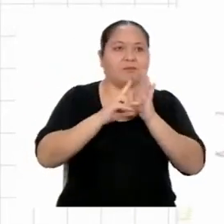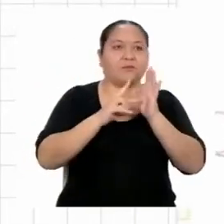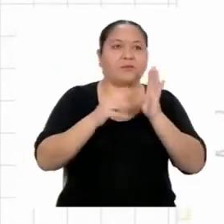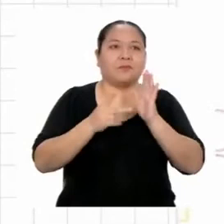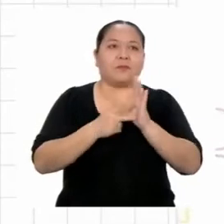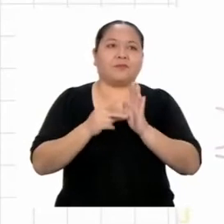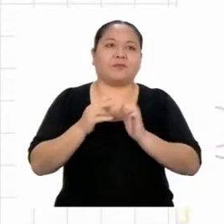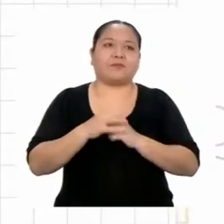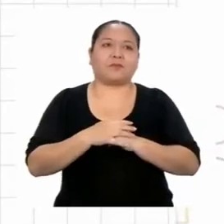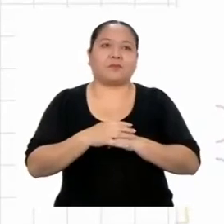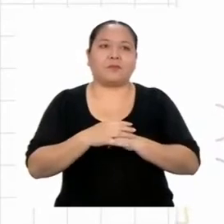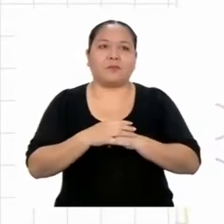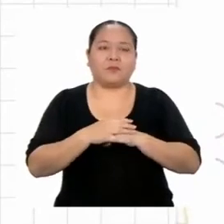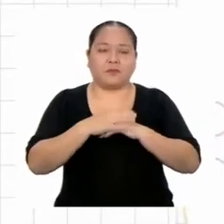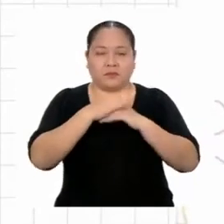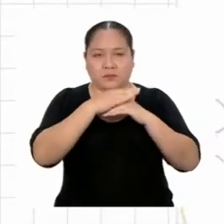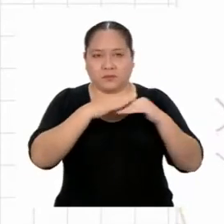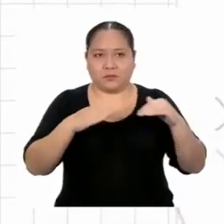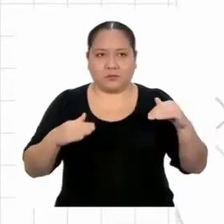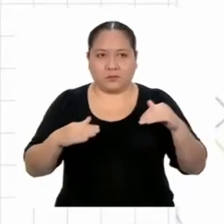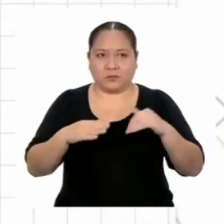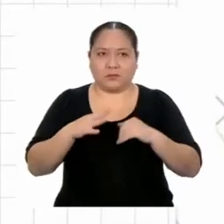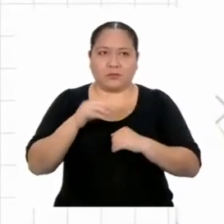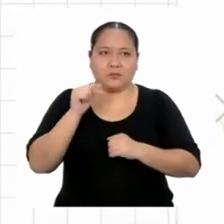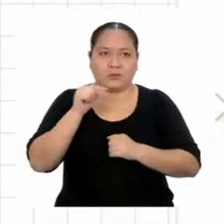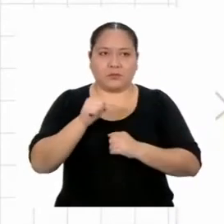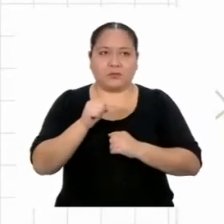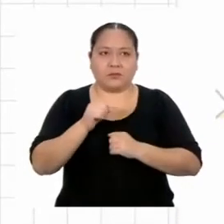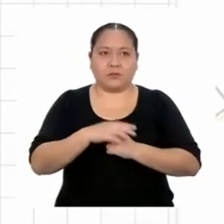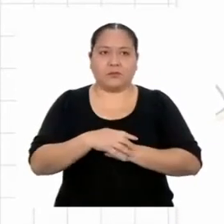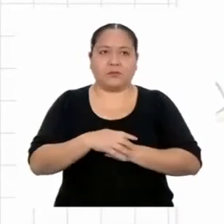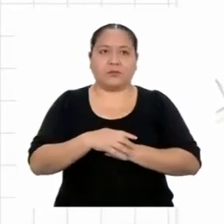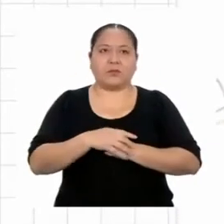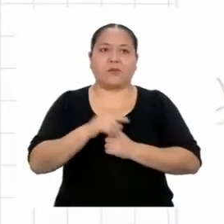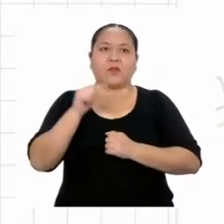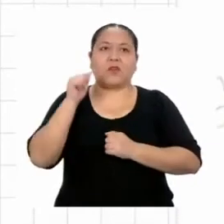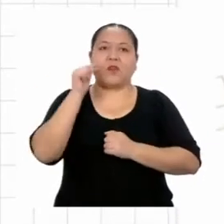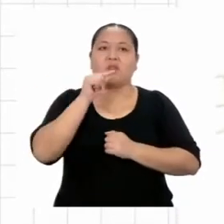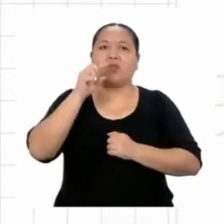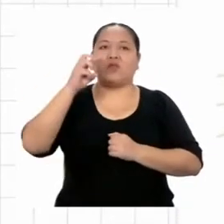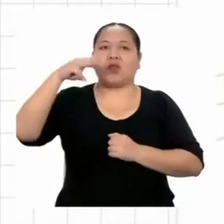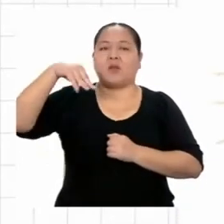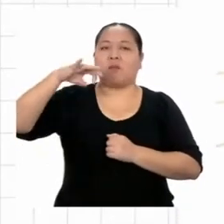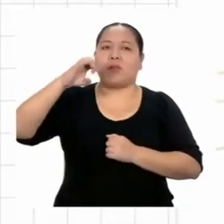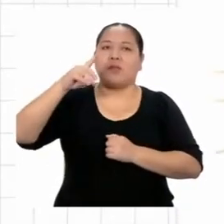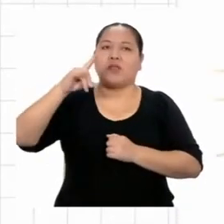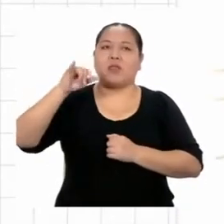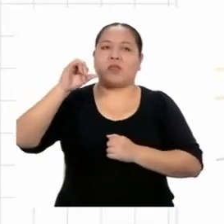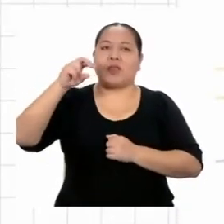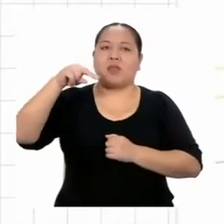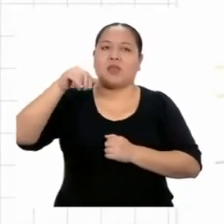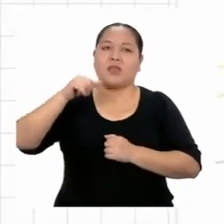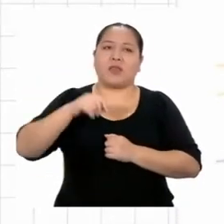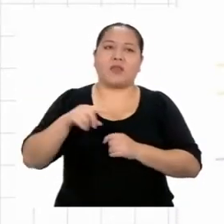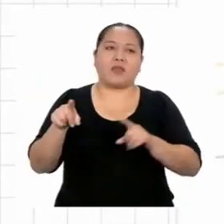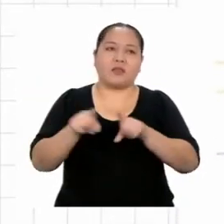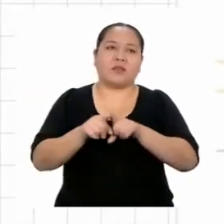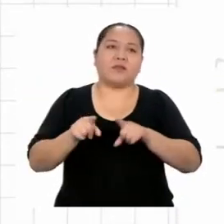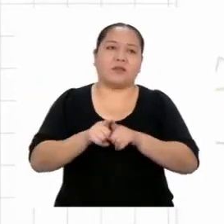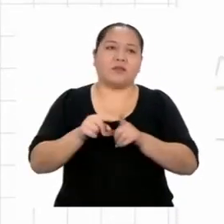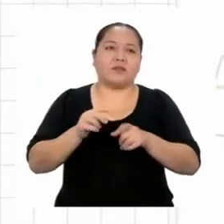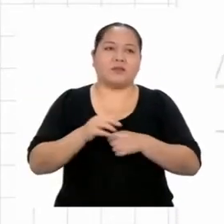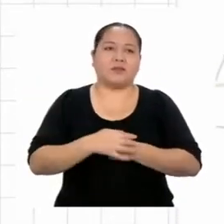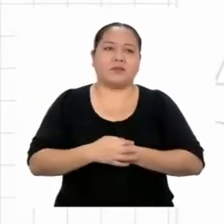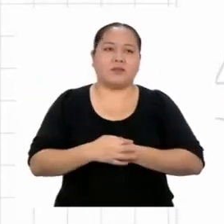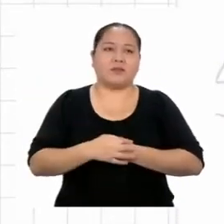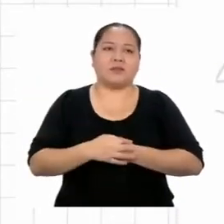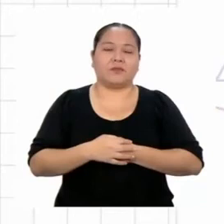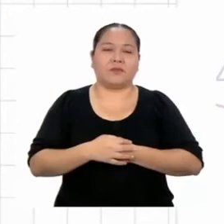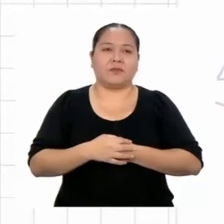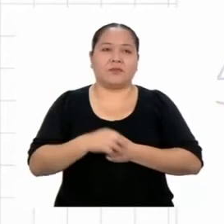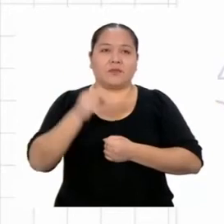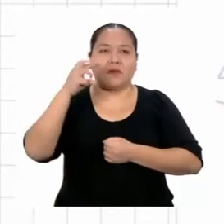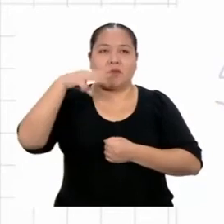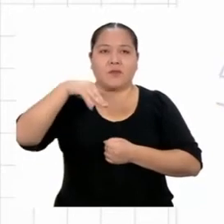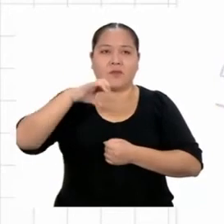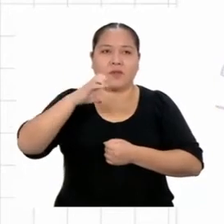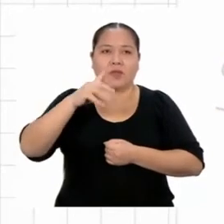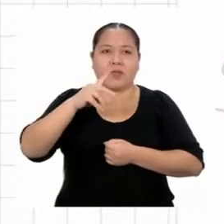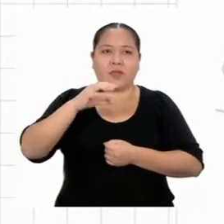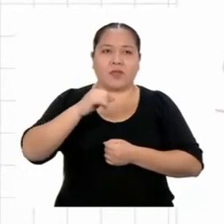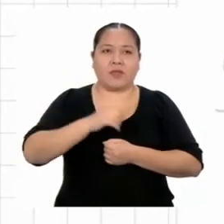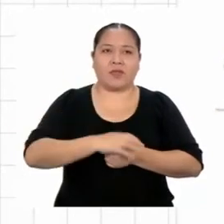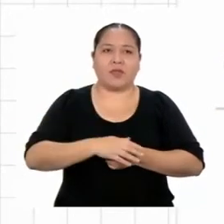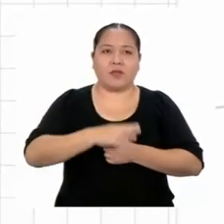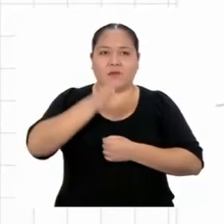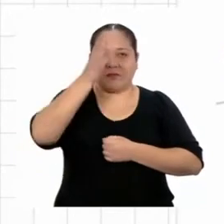tanto, esta recta es una mediana. Y también quería decir que la mediana trazada